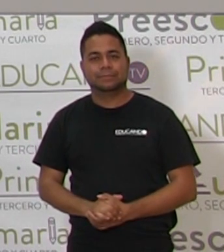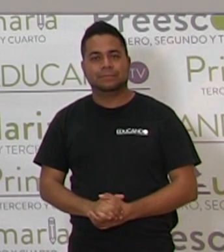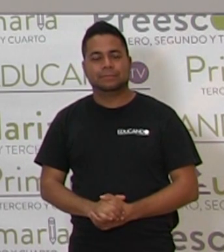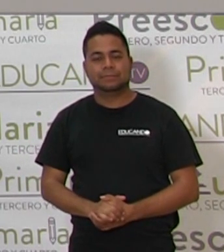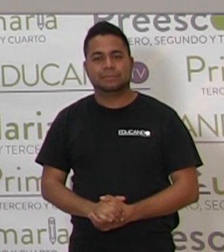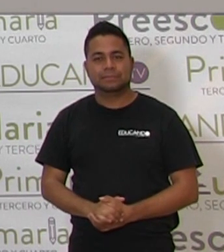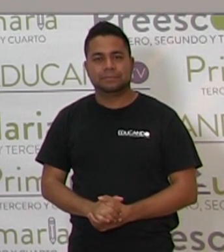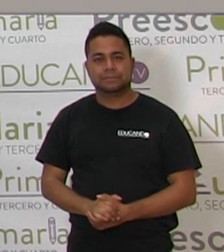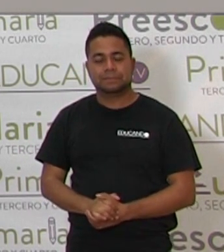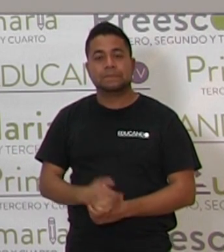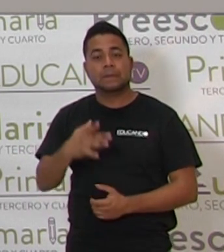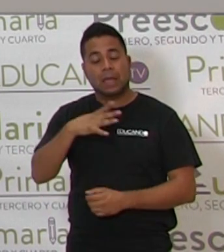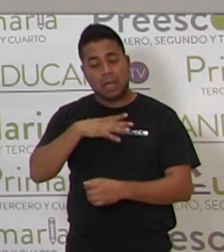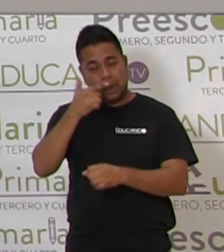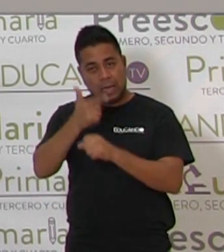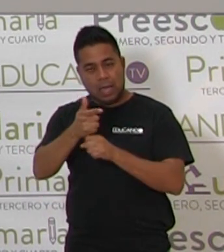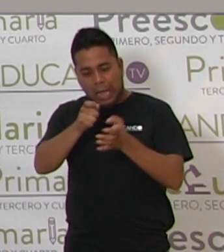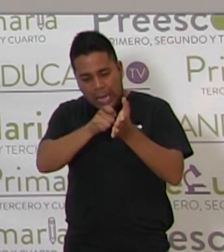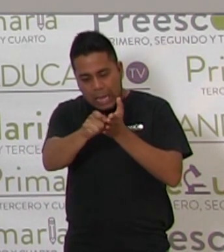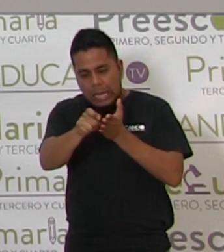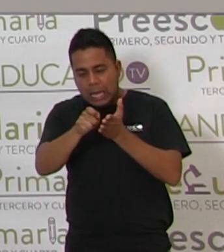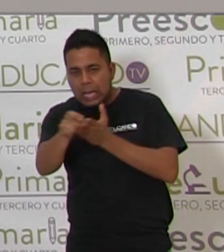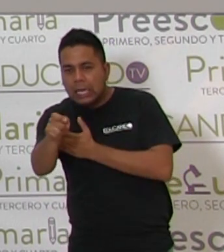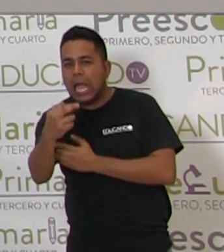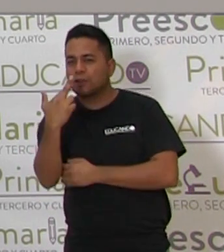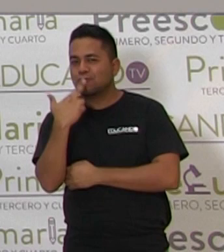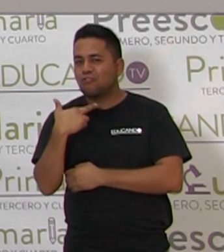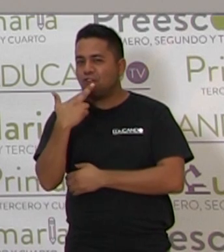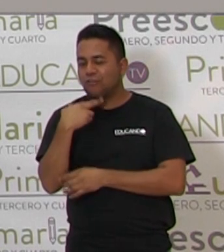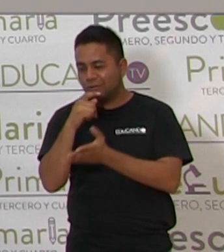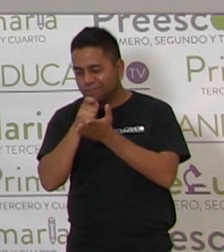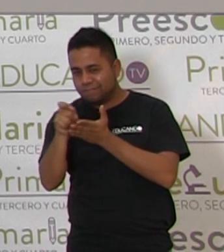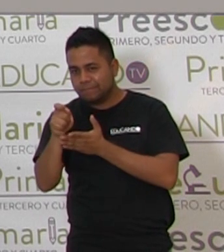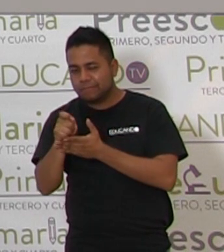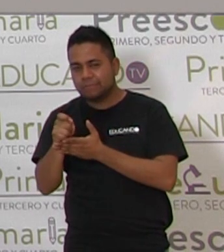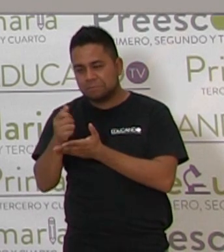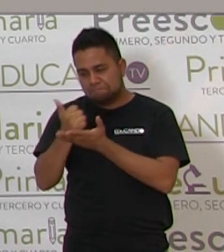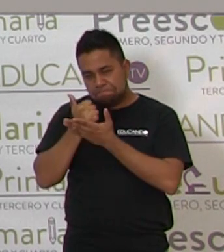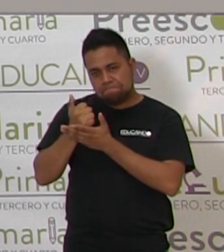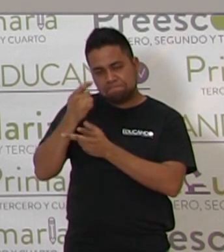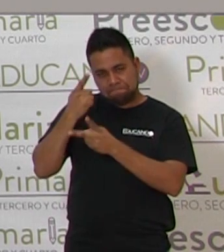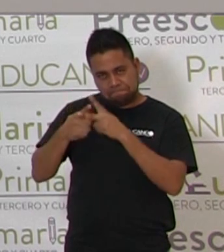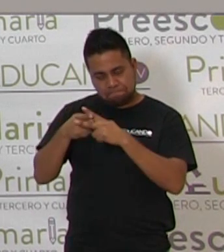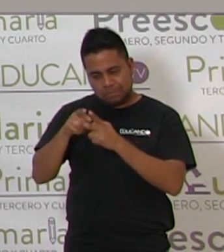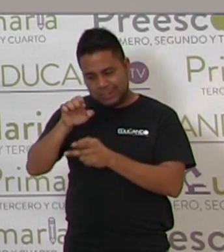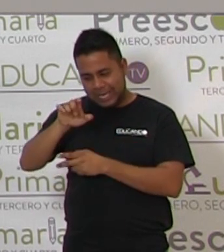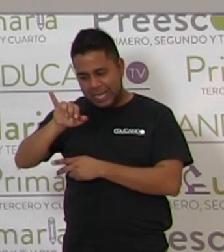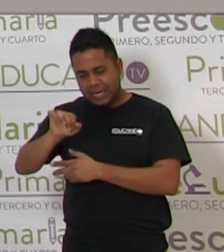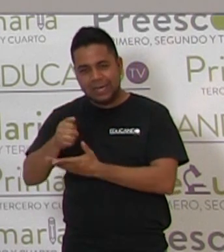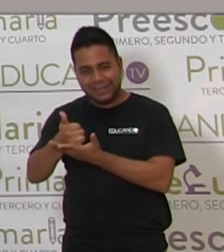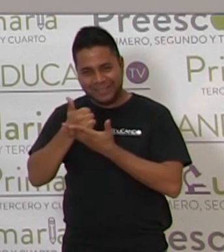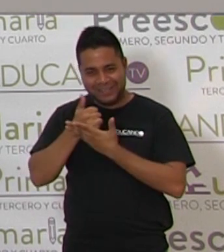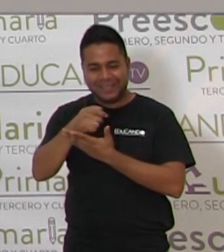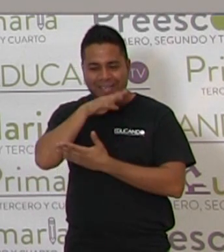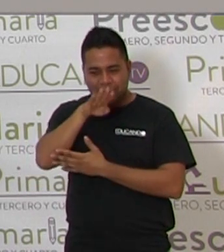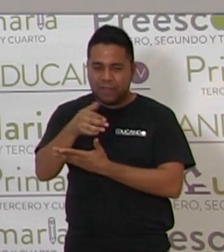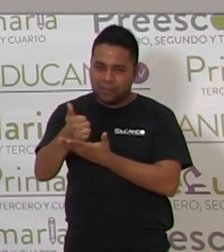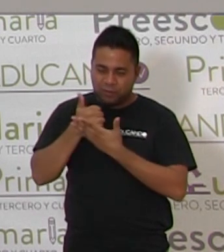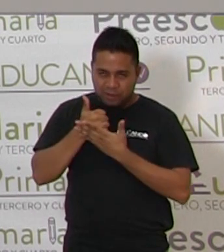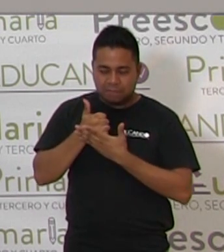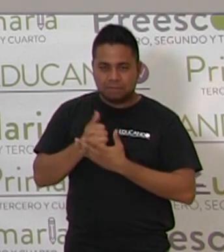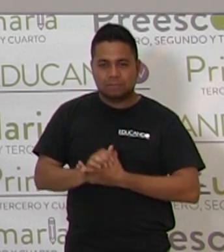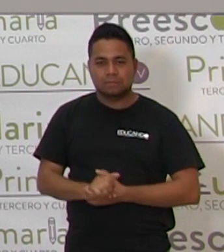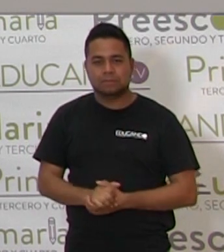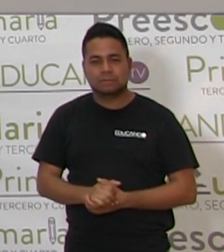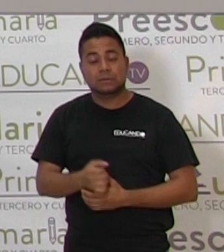-E. Y las tenemos subrayadas de rojo. Vamos a contar. Vamos a contar, Eli. Contamos. Eli va a